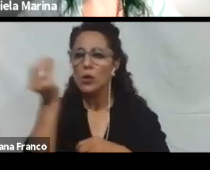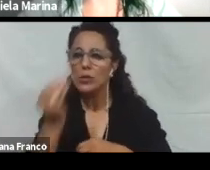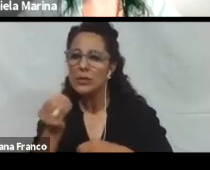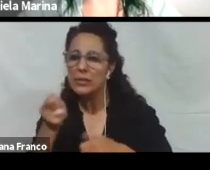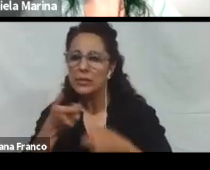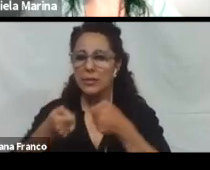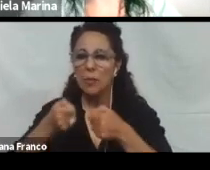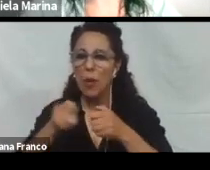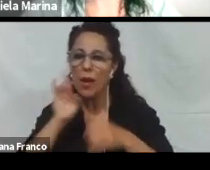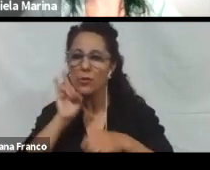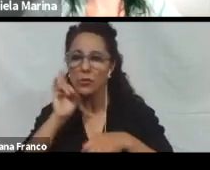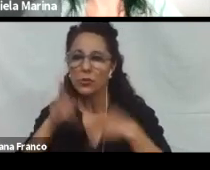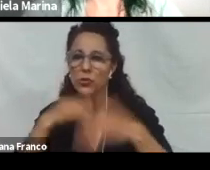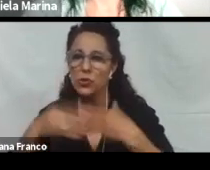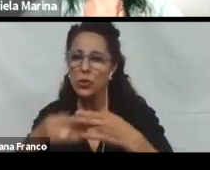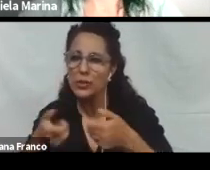también tiene que ser accesible.